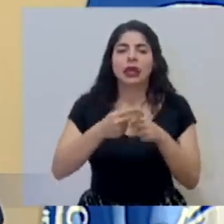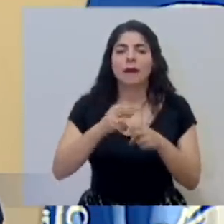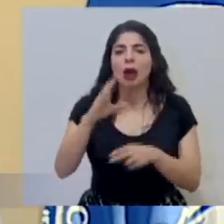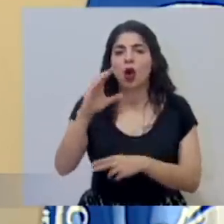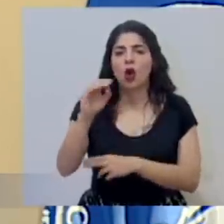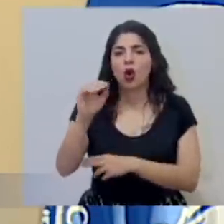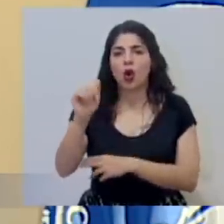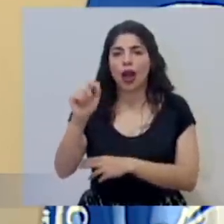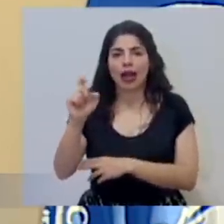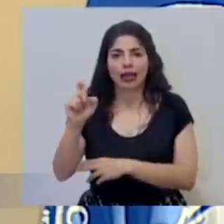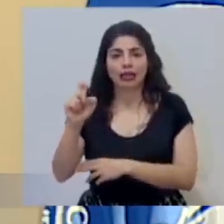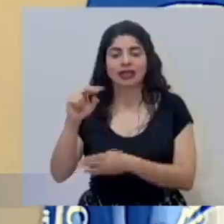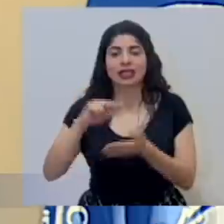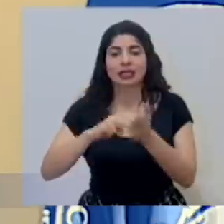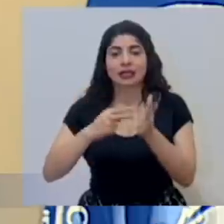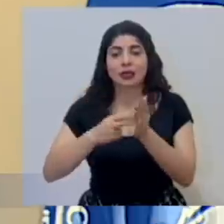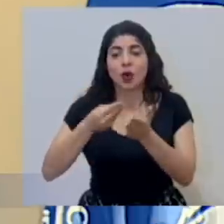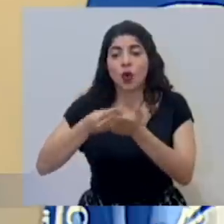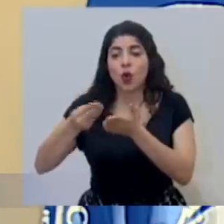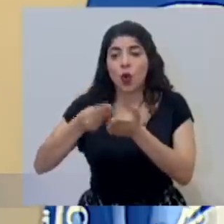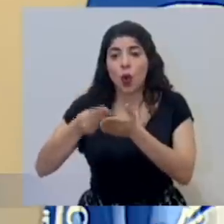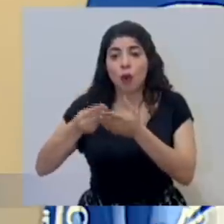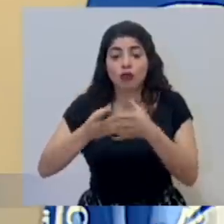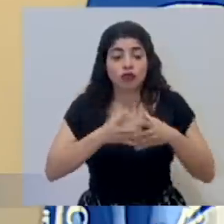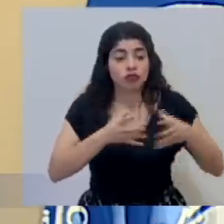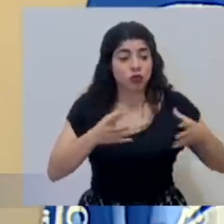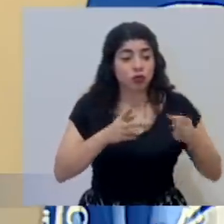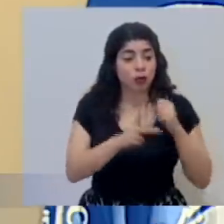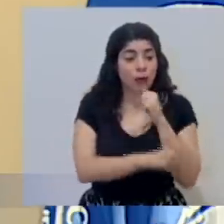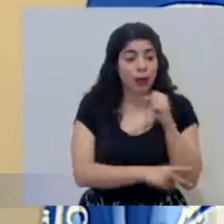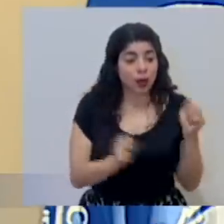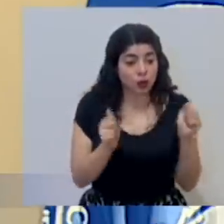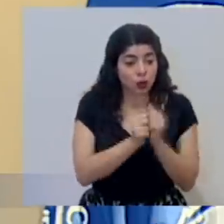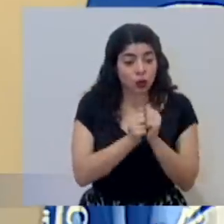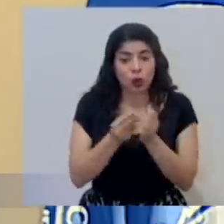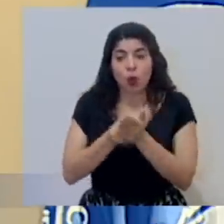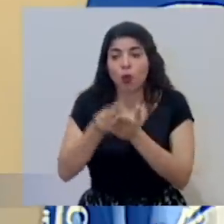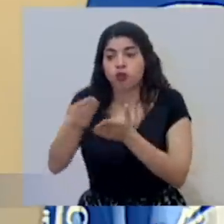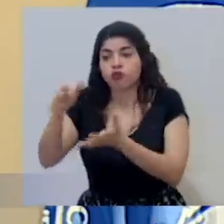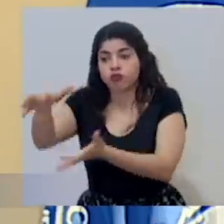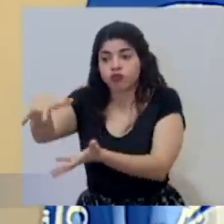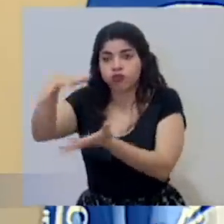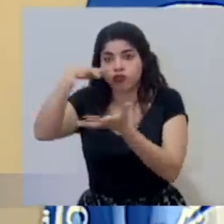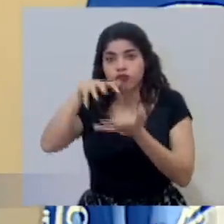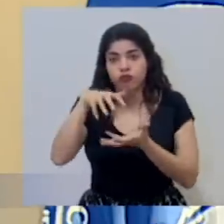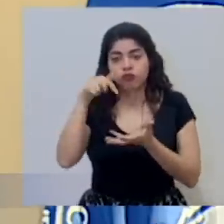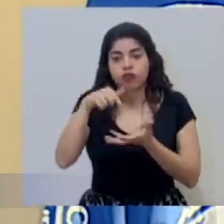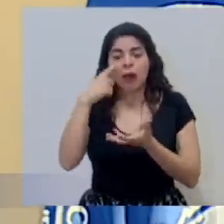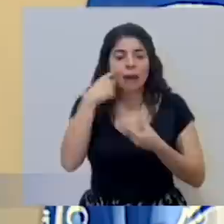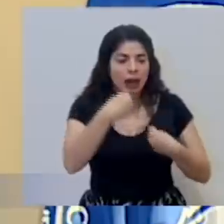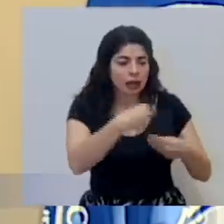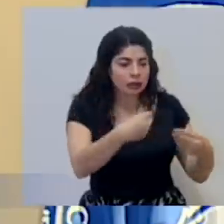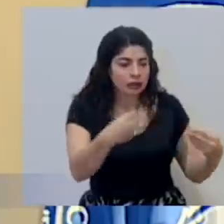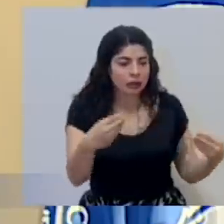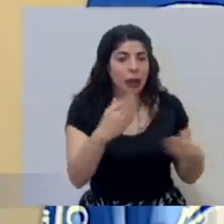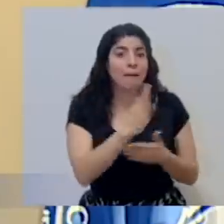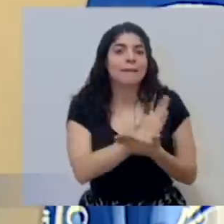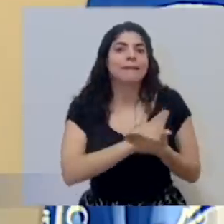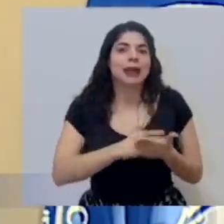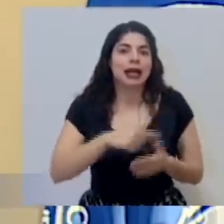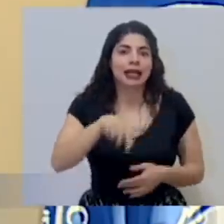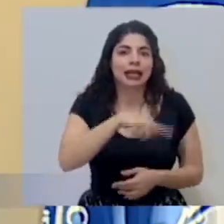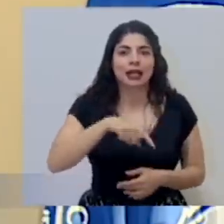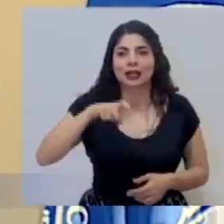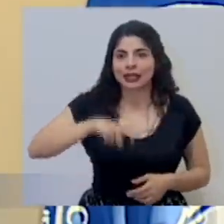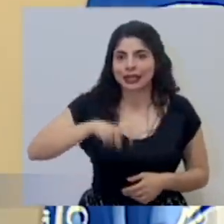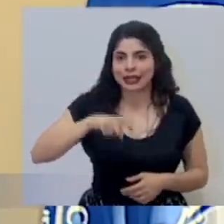través de el apoyo y la compra conjunta de muchos países para poder suplir una parte de lo que eventualmente se